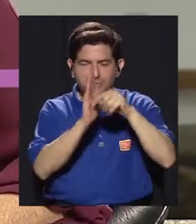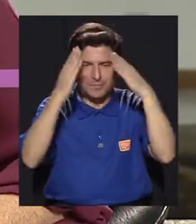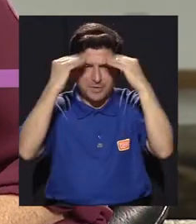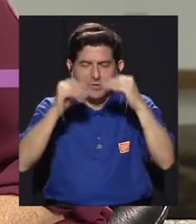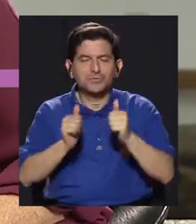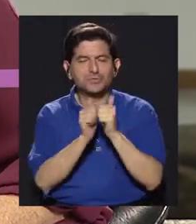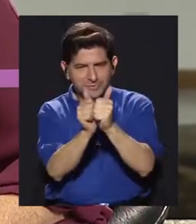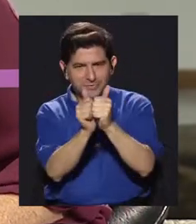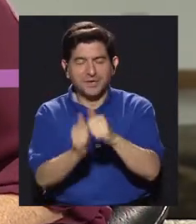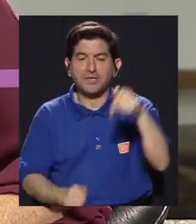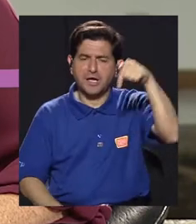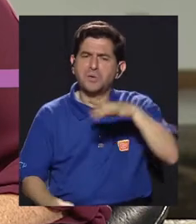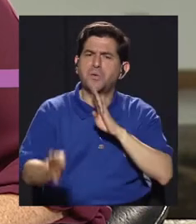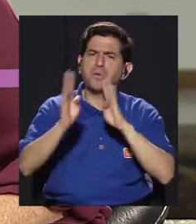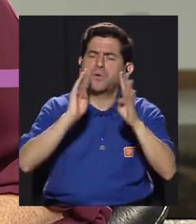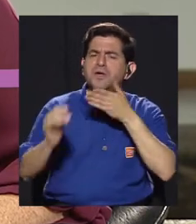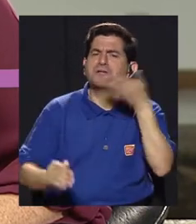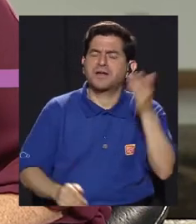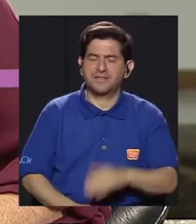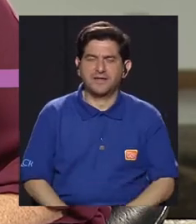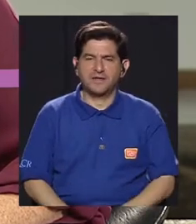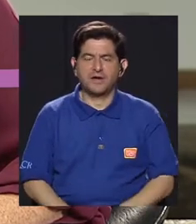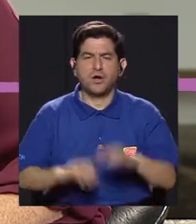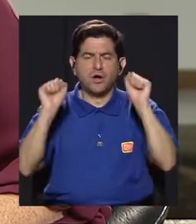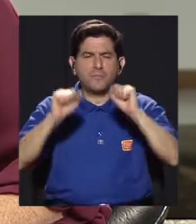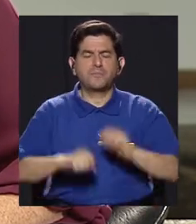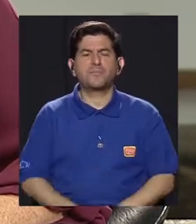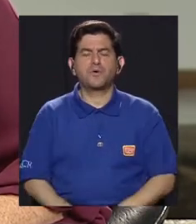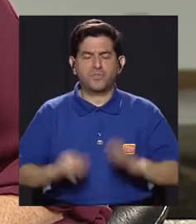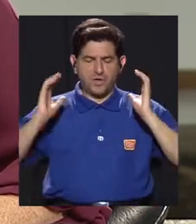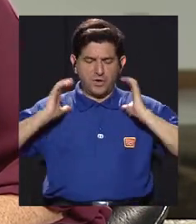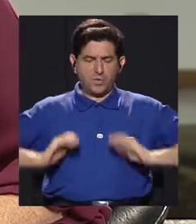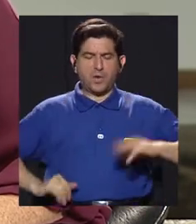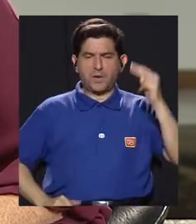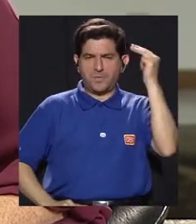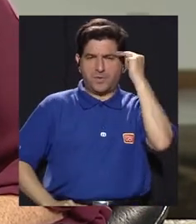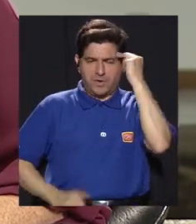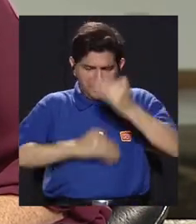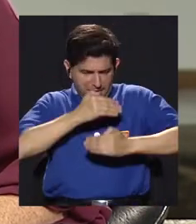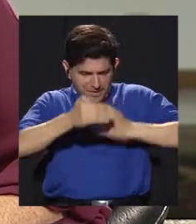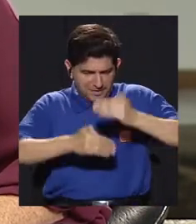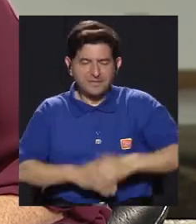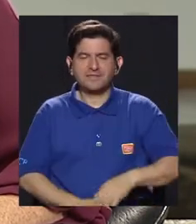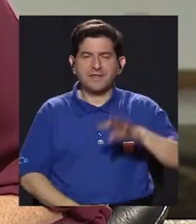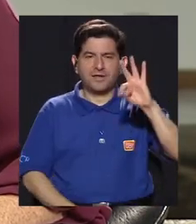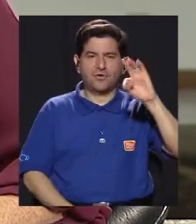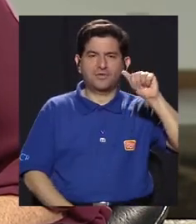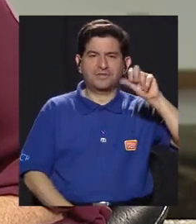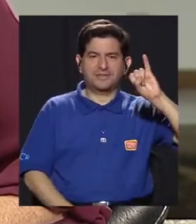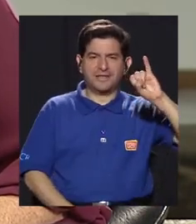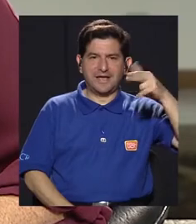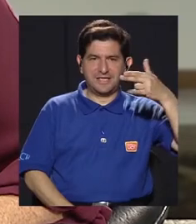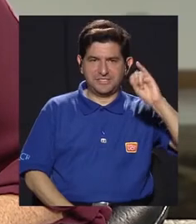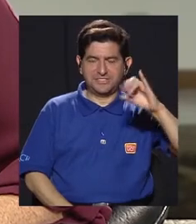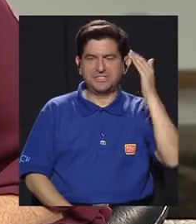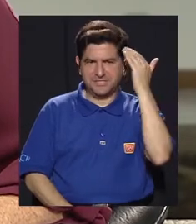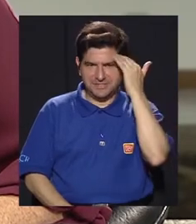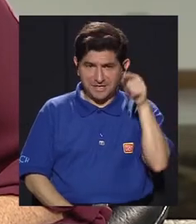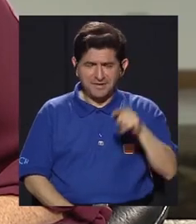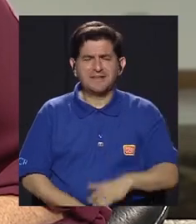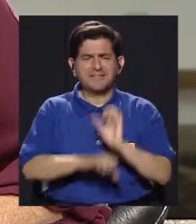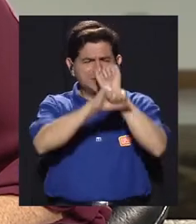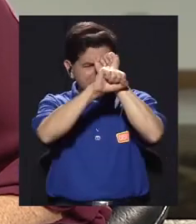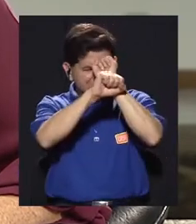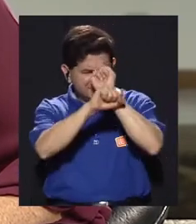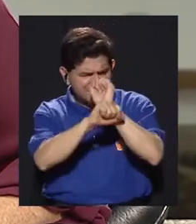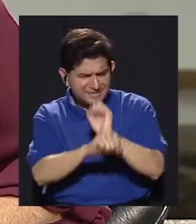ustedes durante estos minutos de información. Hoy vamos a conversar acerca de cómo cultivar el cuerpo y la mente con el Tai Chi. Vamos a conocer